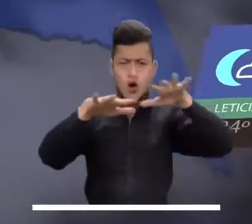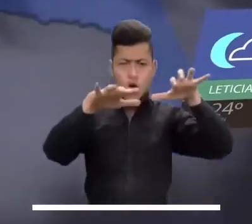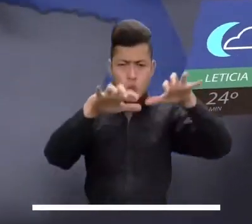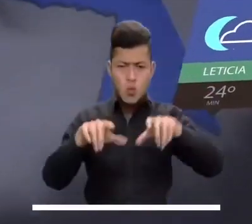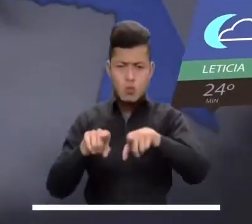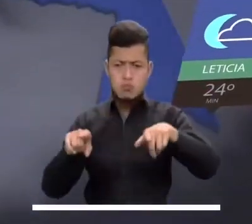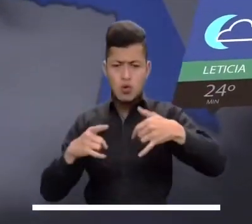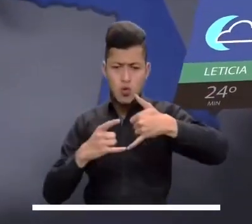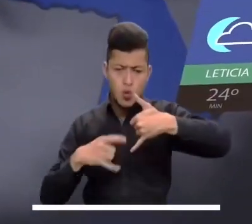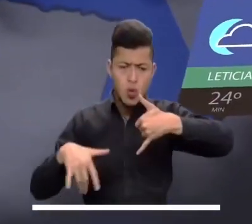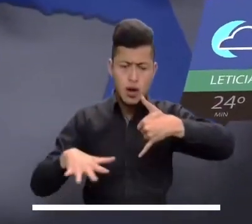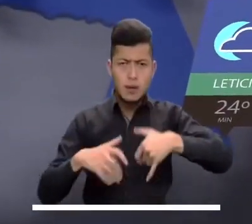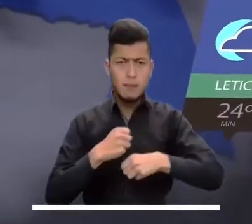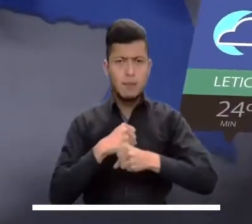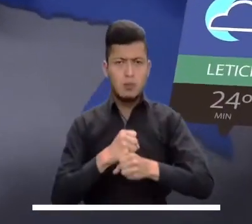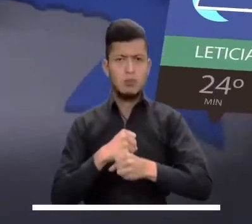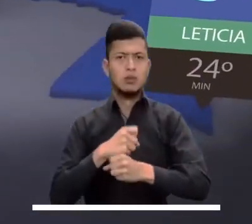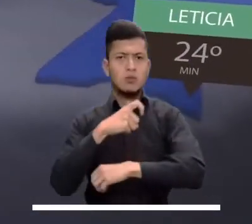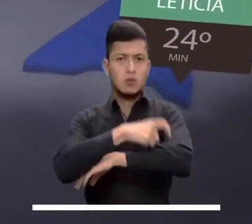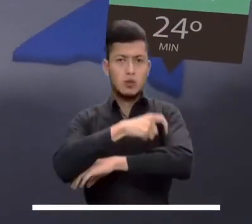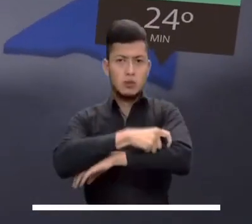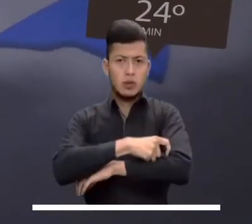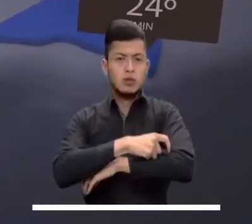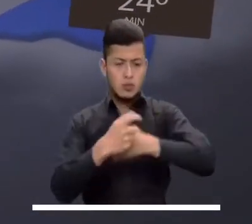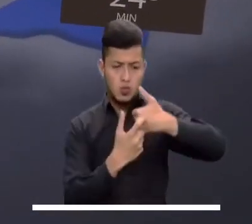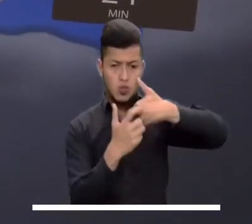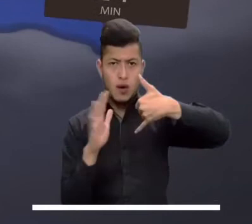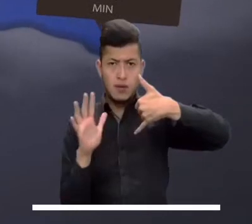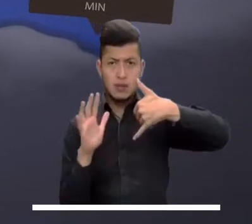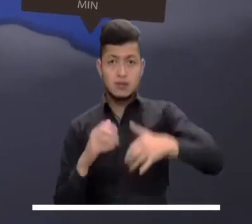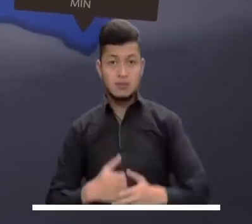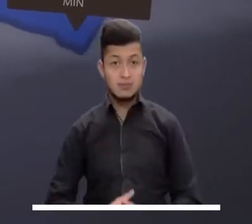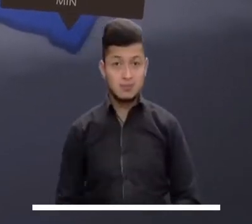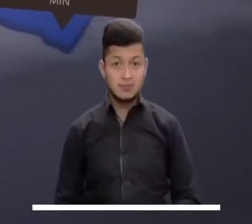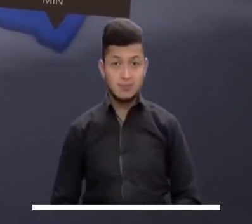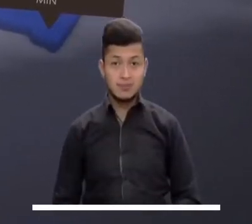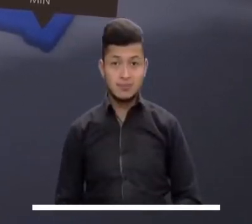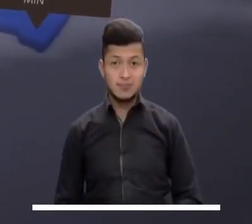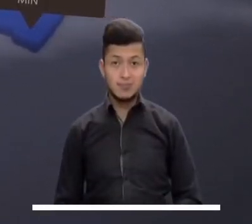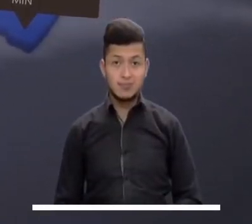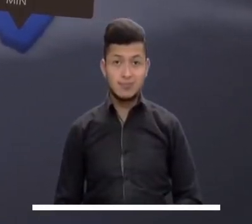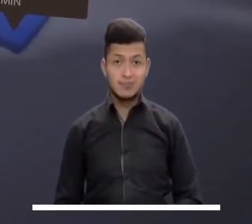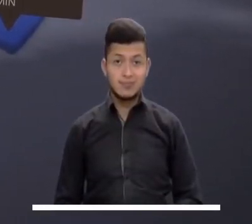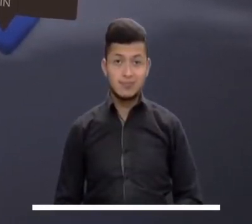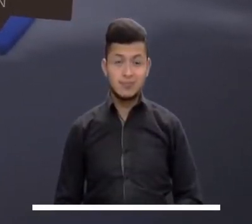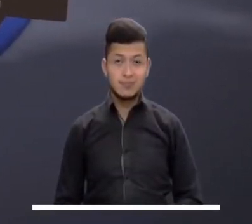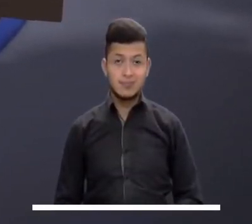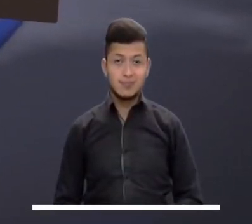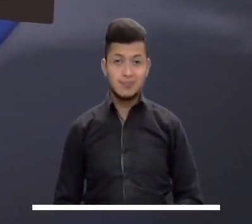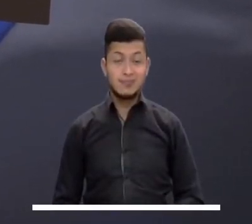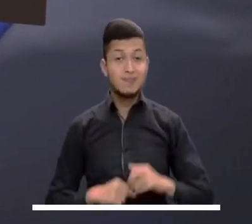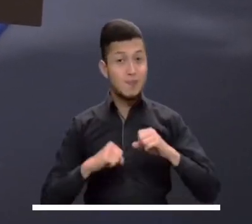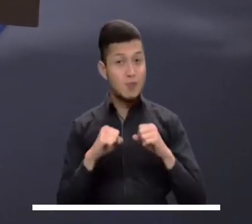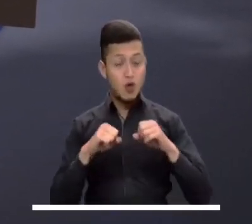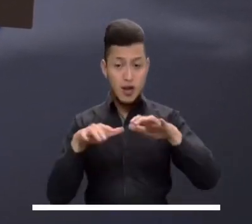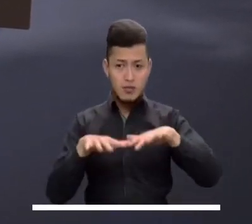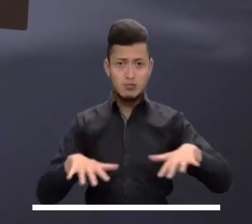En la Amazonía se mantiene la nubosidad acompañada de lluvias en Guainía, Baupés, Putumayo y Guaviare.